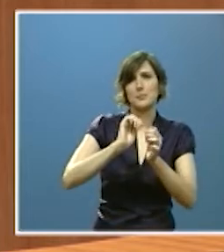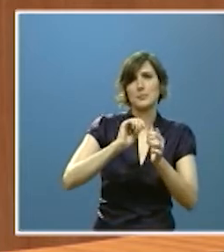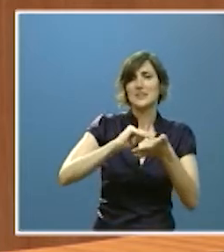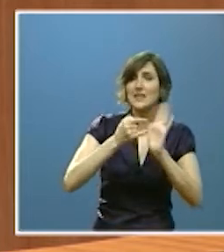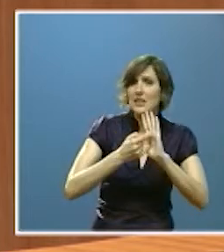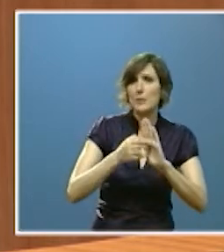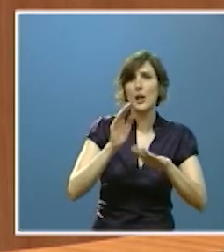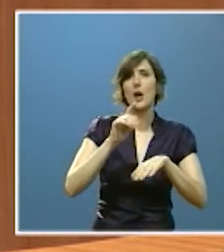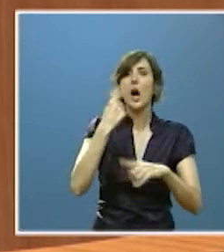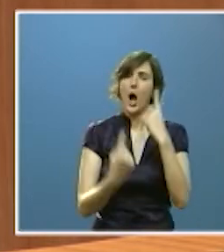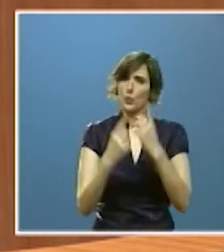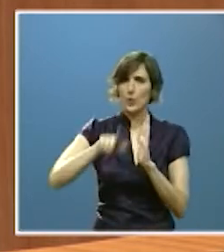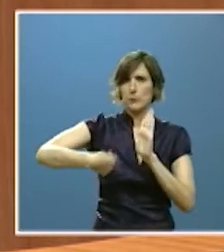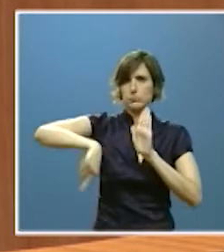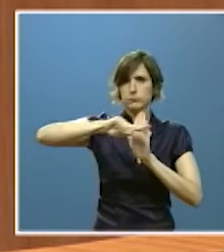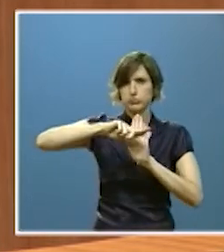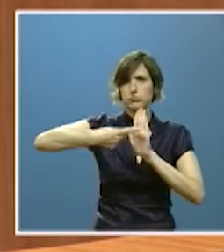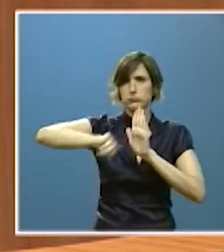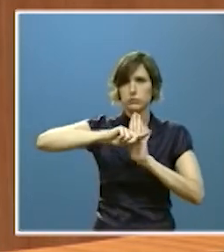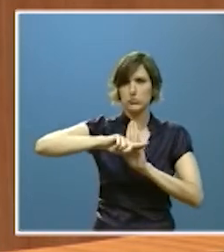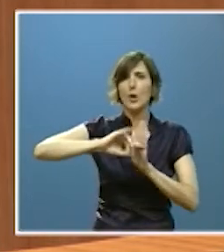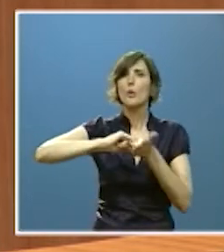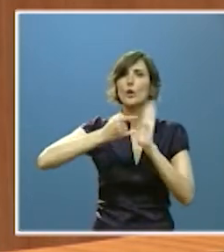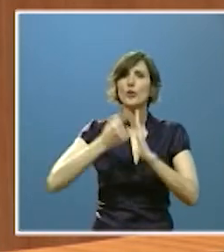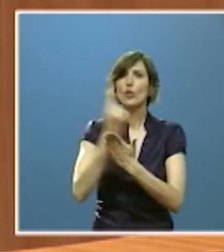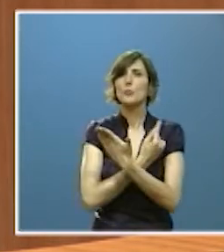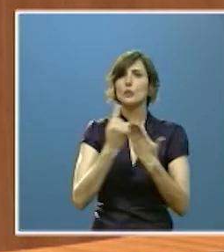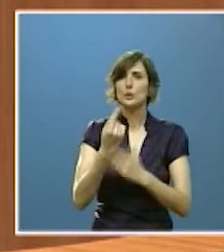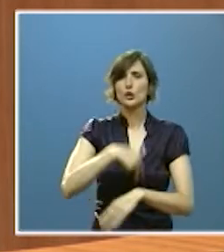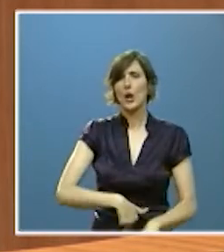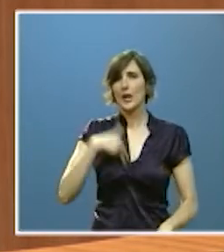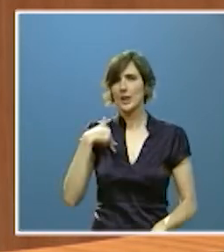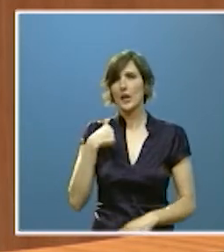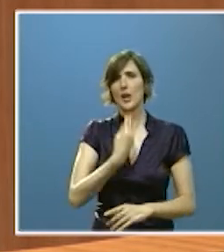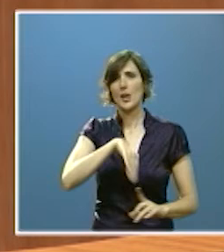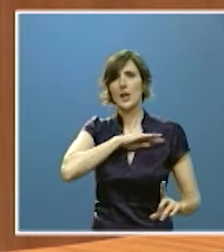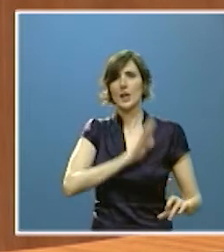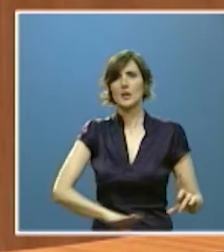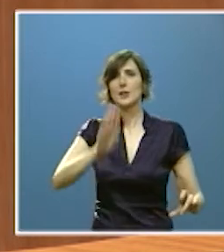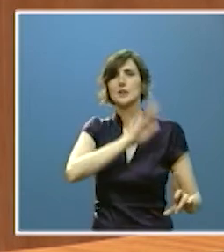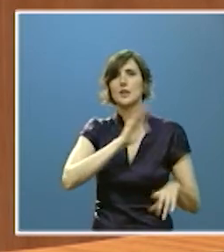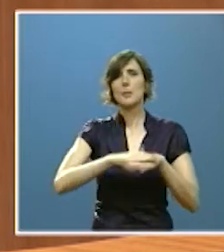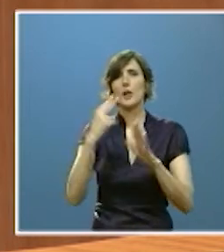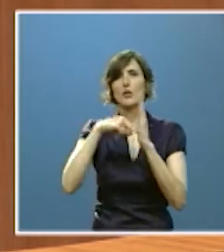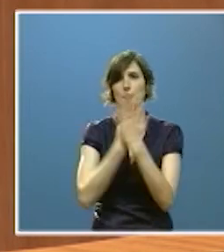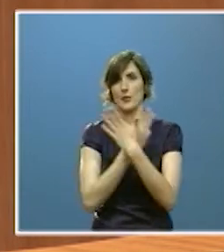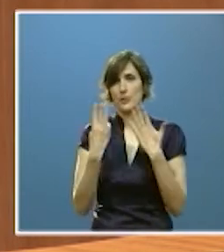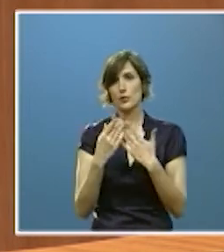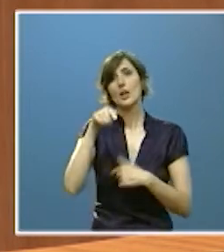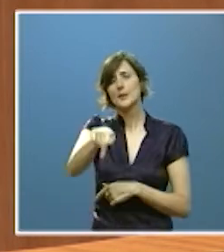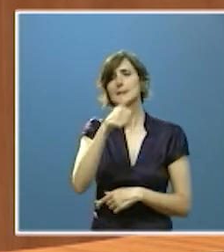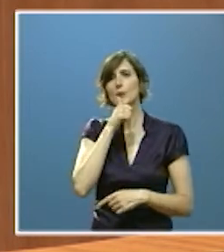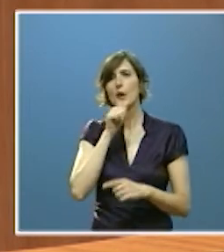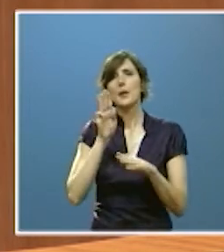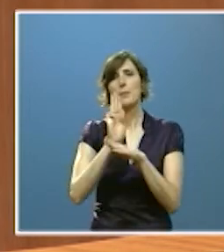incluso se contemplan en el propio proyecto de Presupuestos Generales del Estado para 2018 que aún debate el Parlamento de la Nación